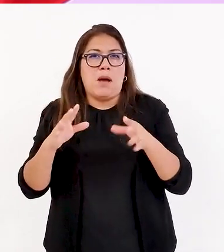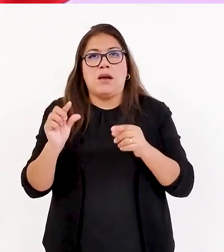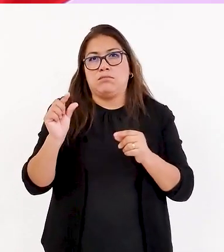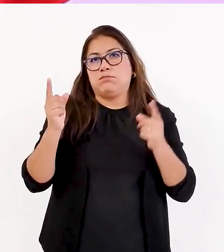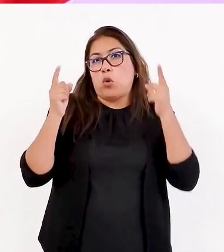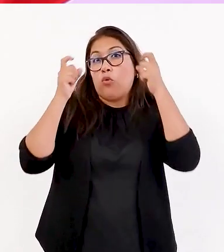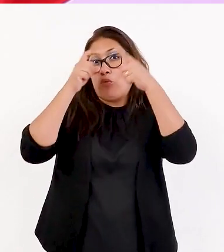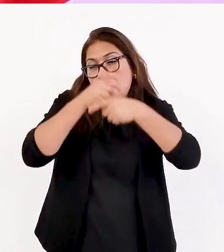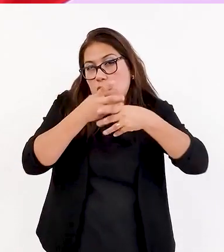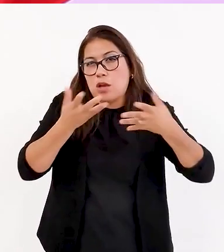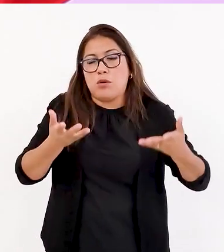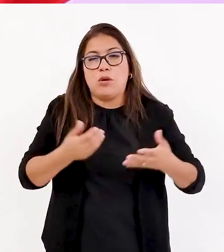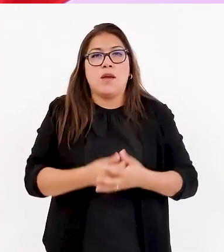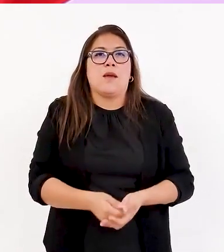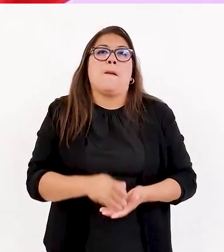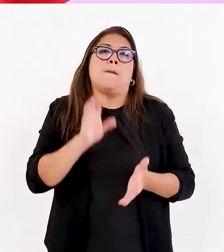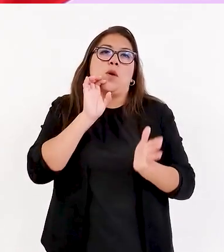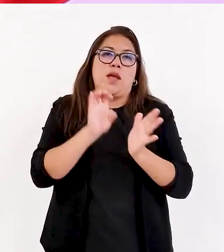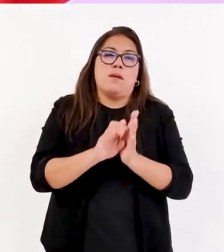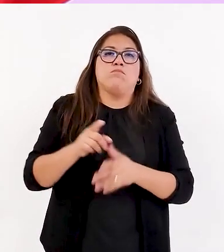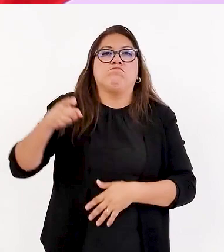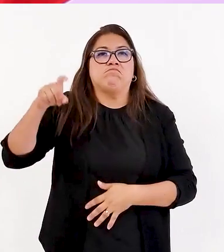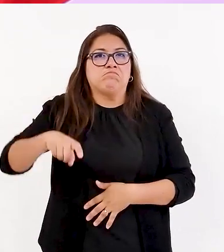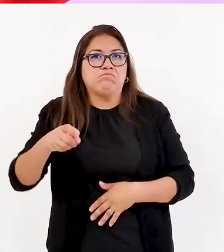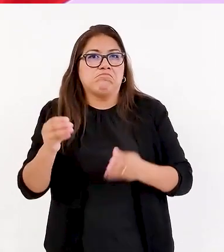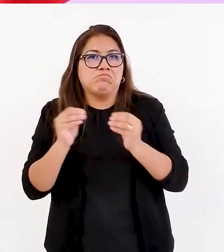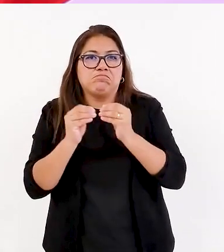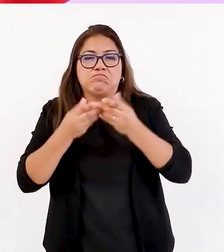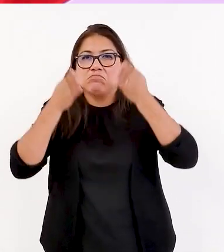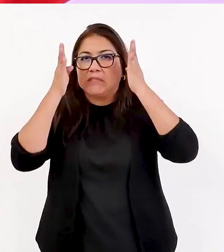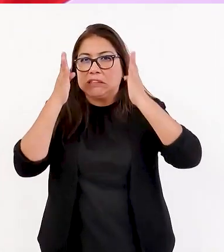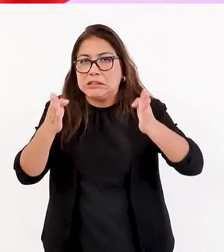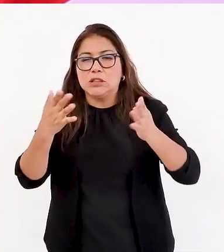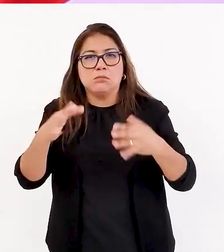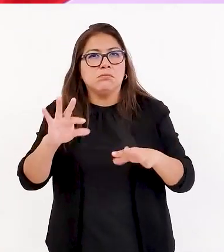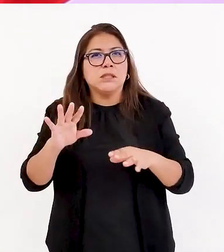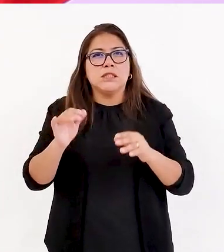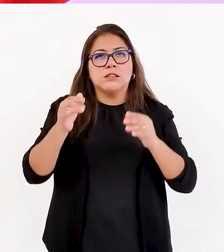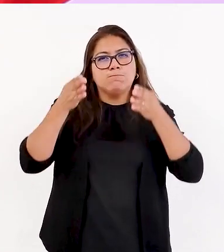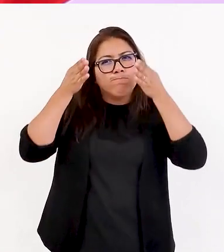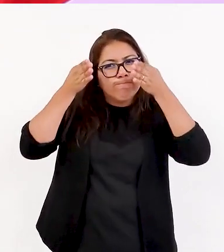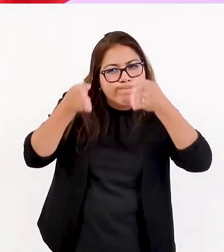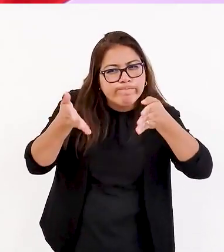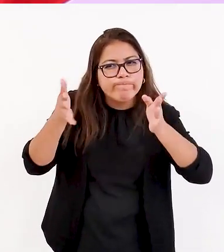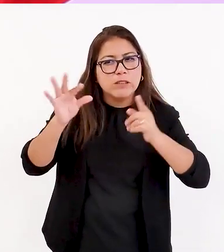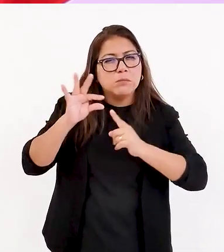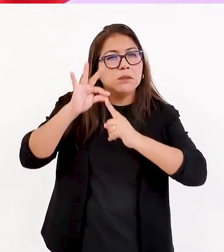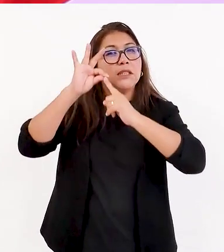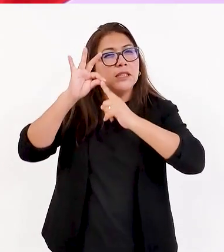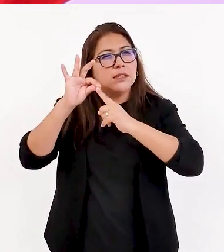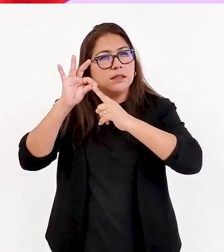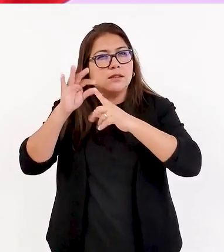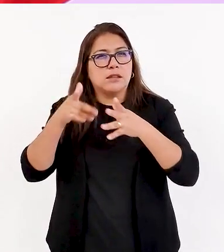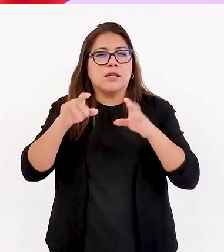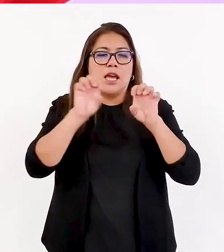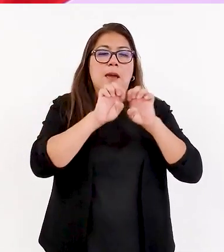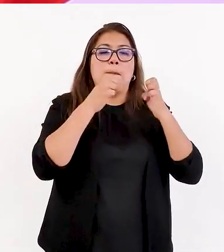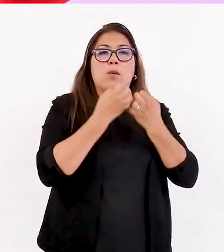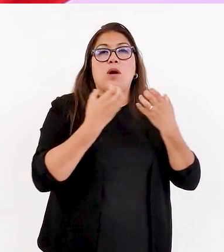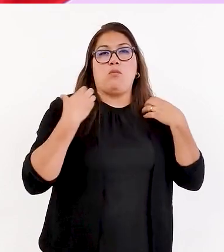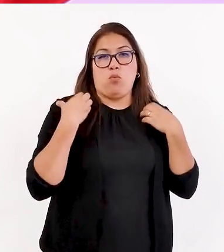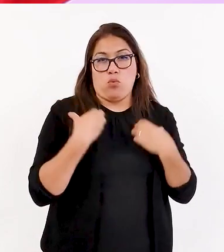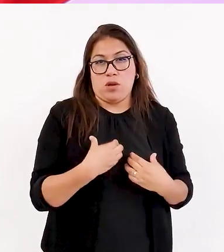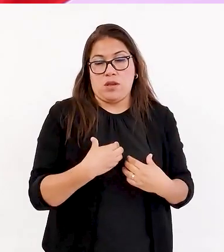complejos, ¿no? Que necesitan realmente una atención especializada. Entonces, ahí tenemos este equipo de... Un equipo de